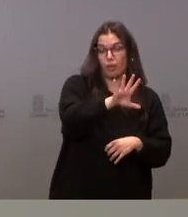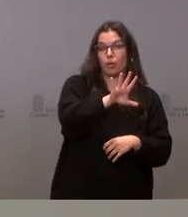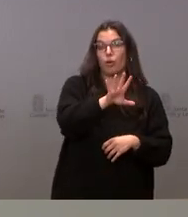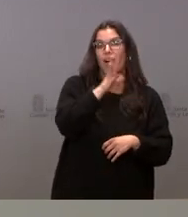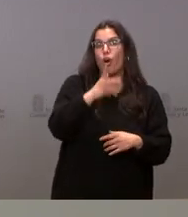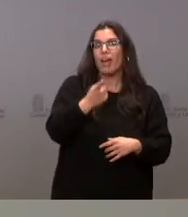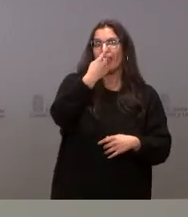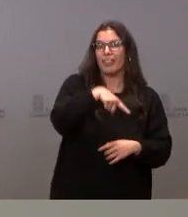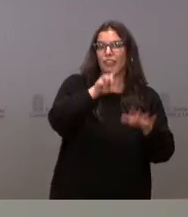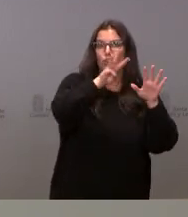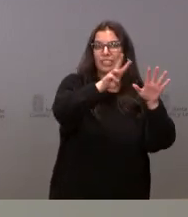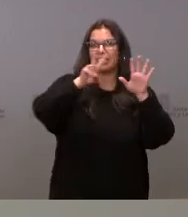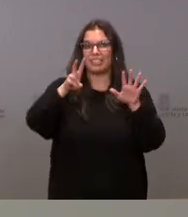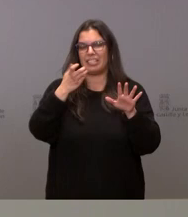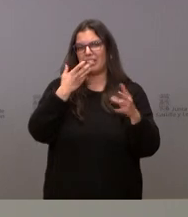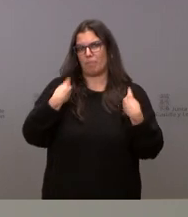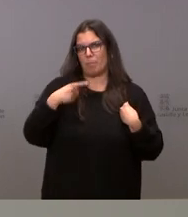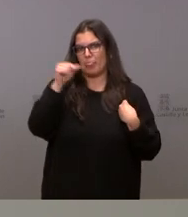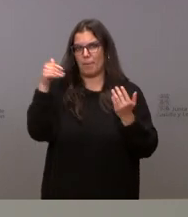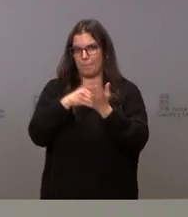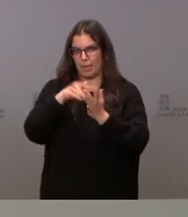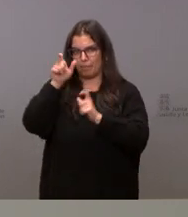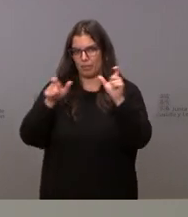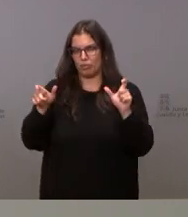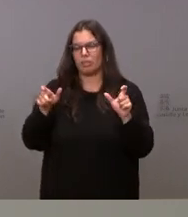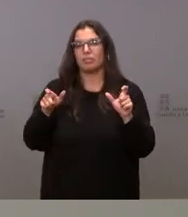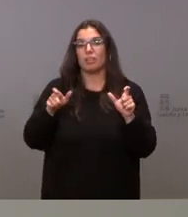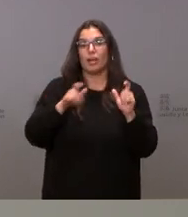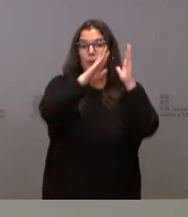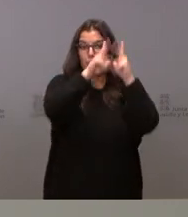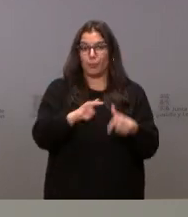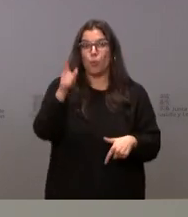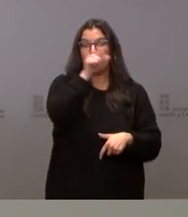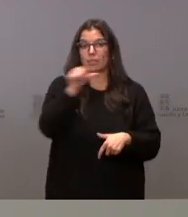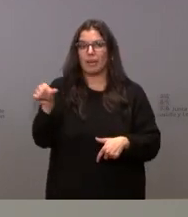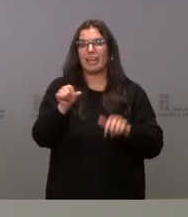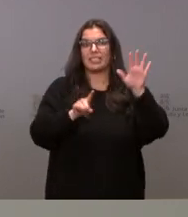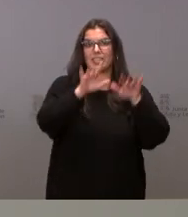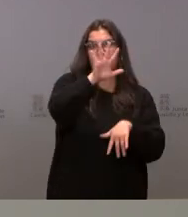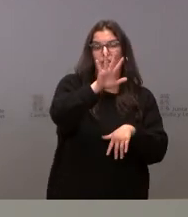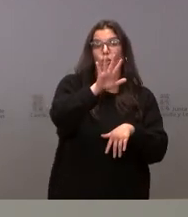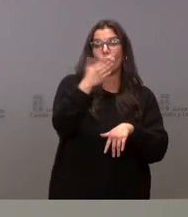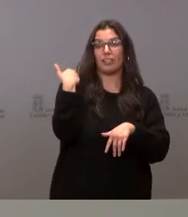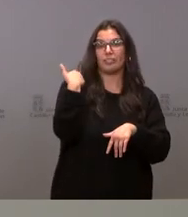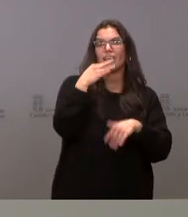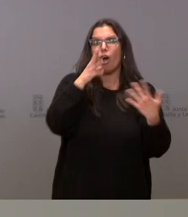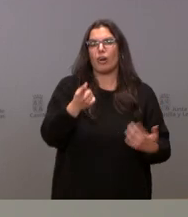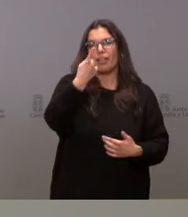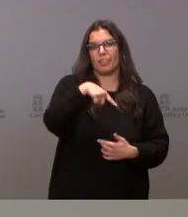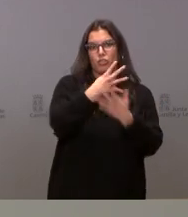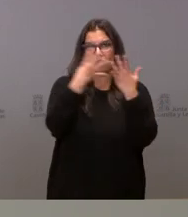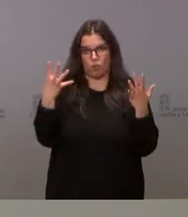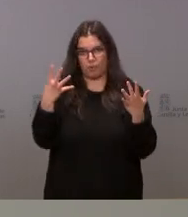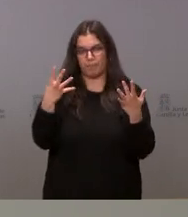a 187 por 100.000 habitantes y una incidencia acumulada a siete días de 65 a 119 por 100.000